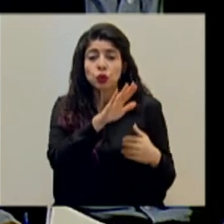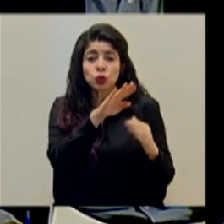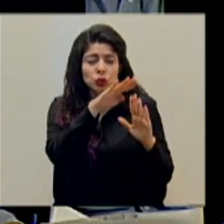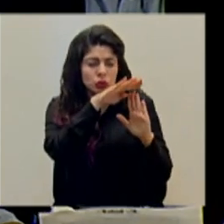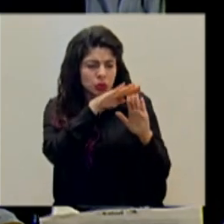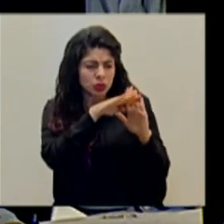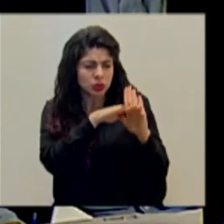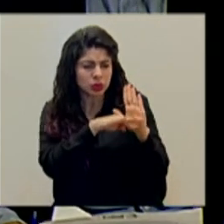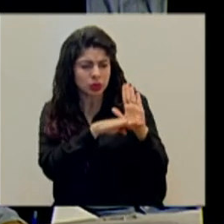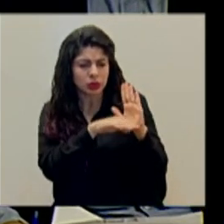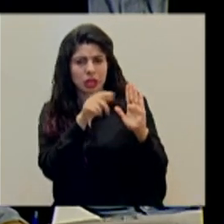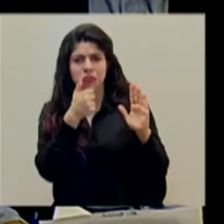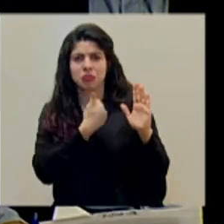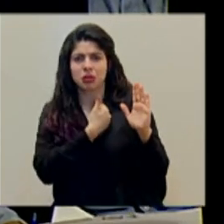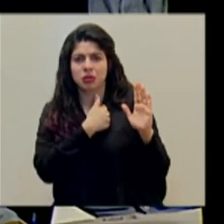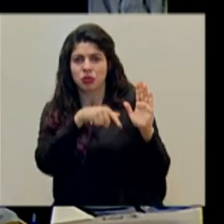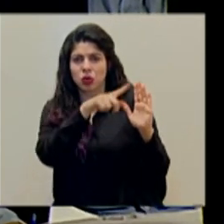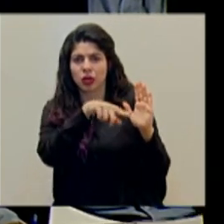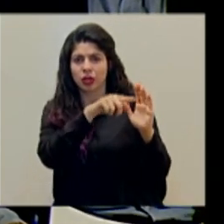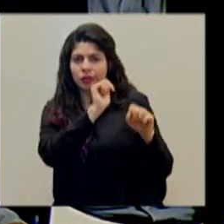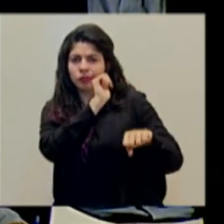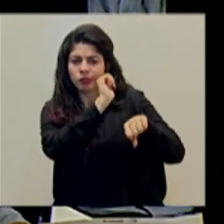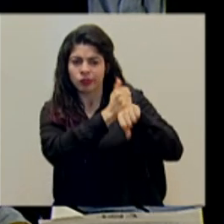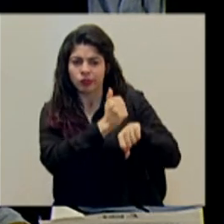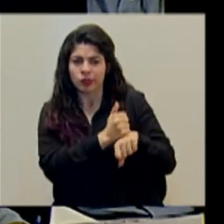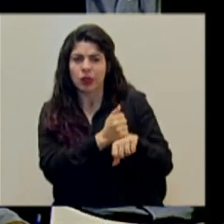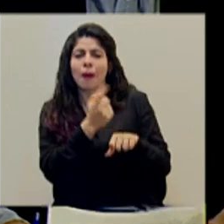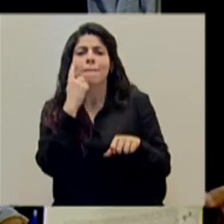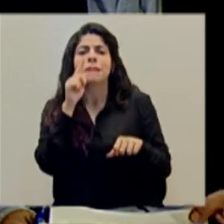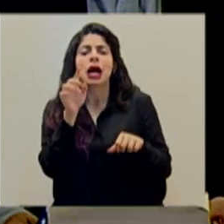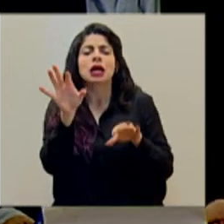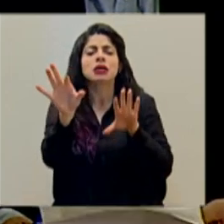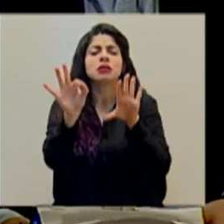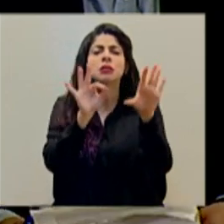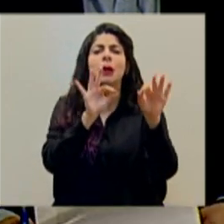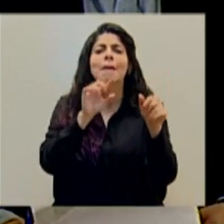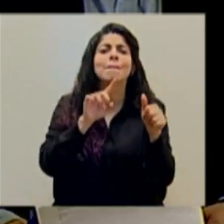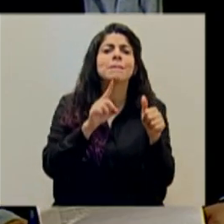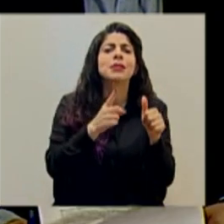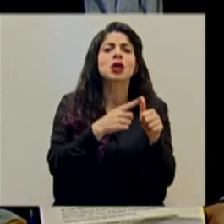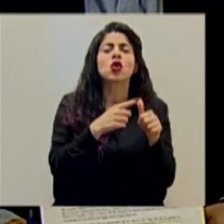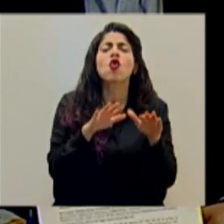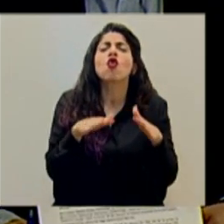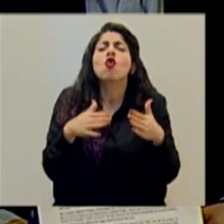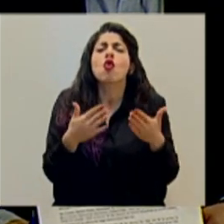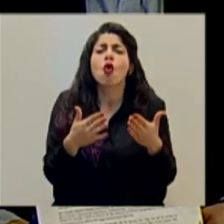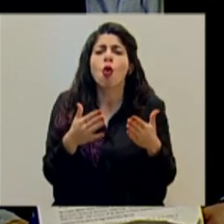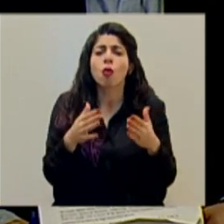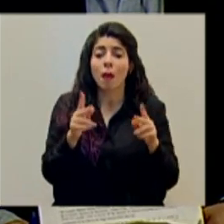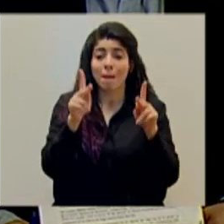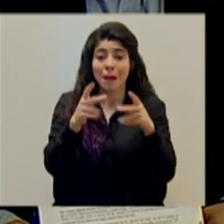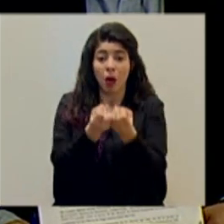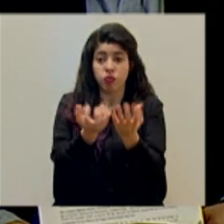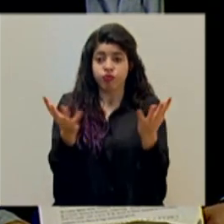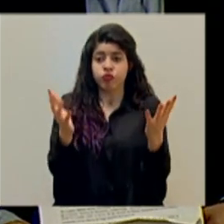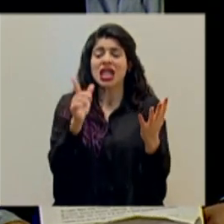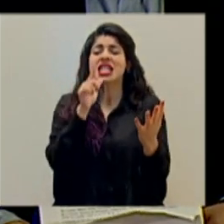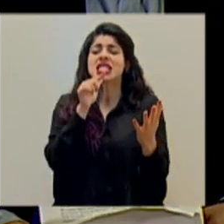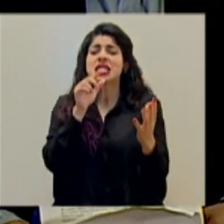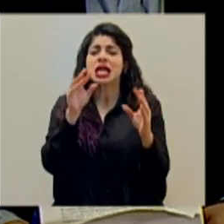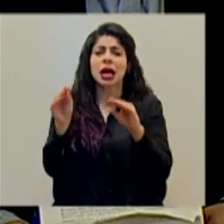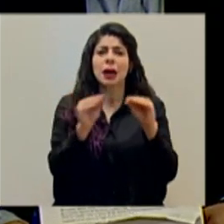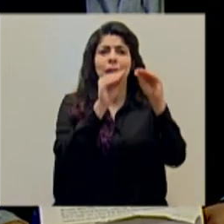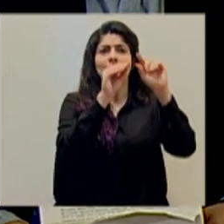que se han establecido para priorizar, para decir quién irá primero y quién recibirá segundo y tercero